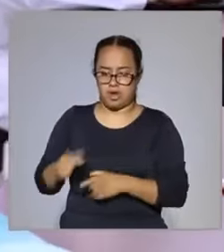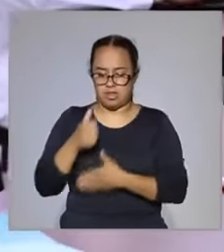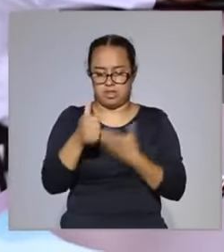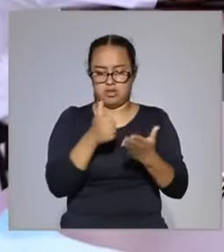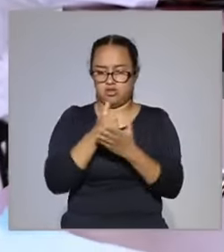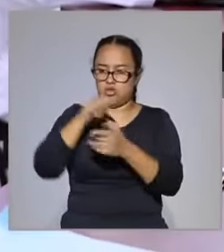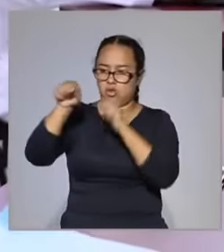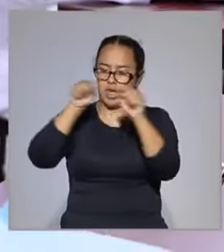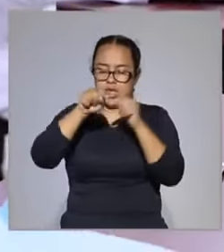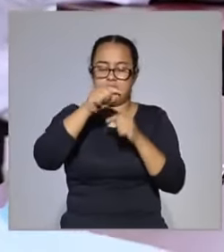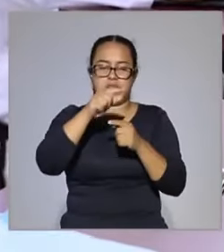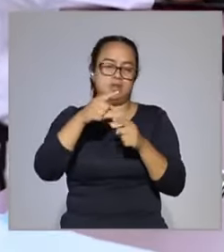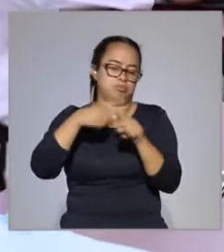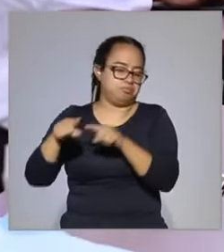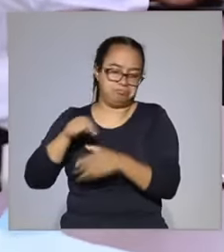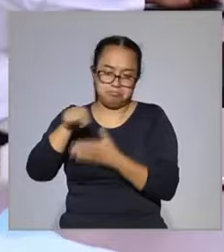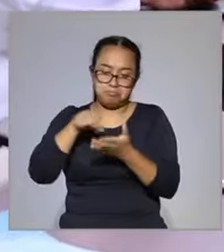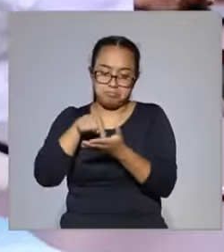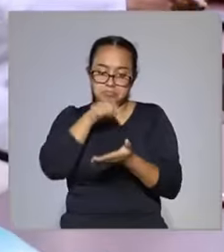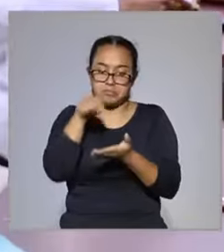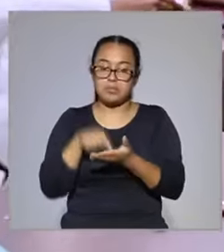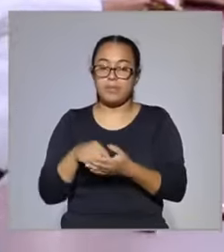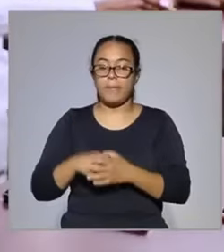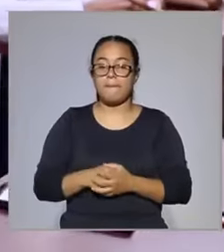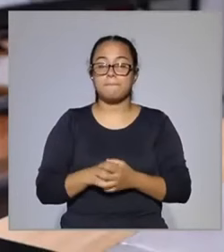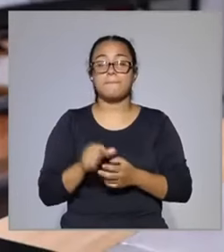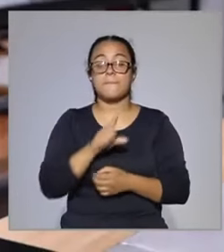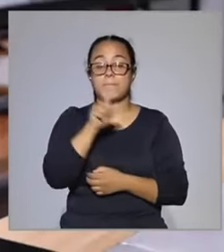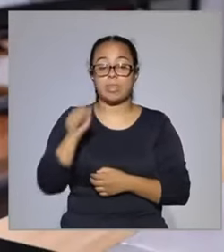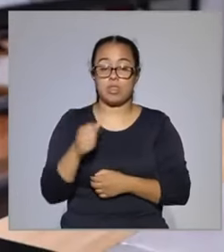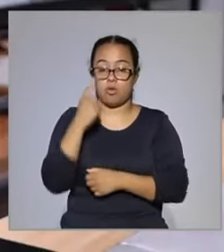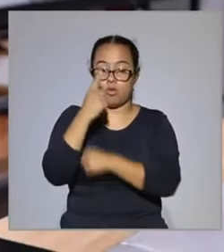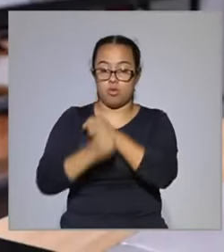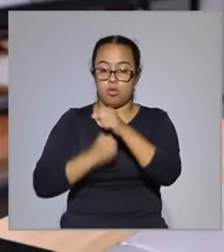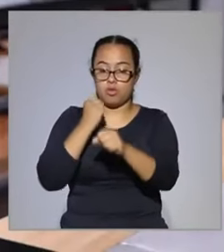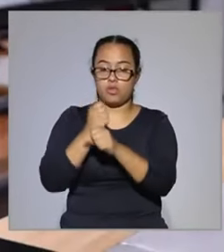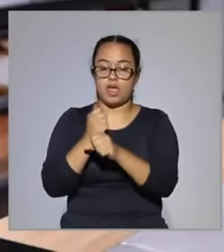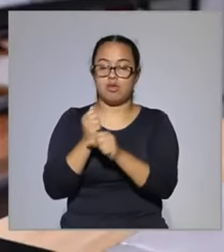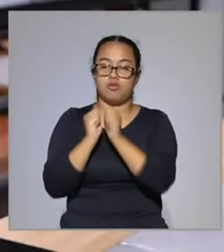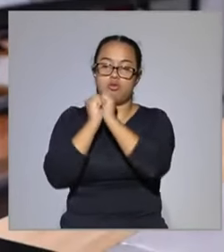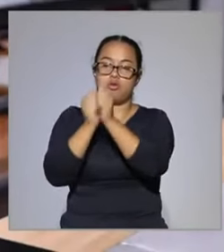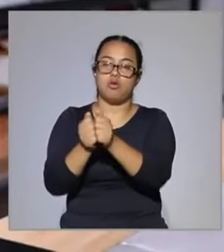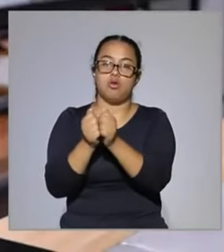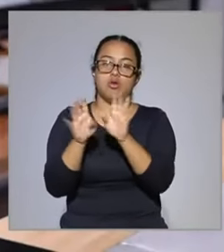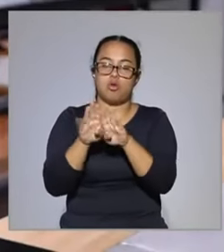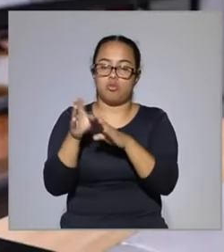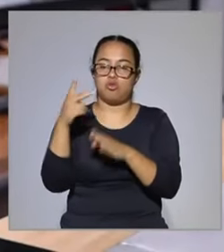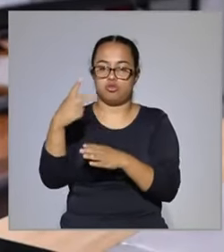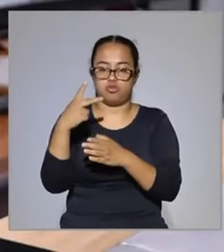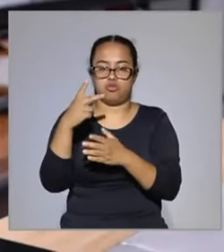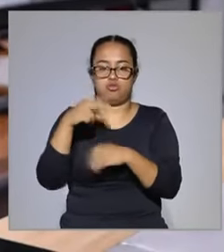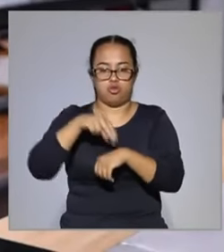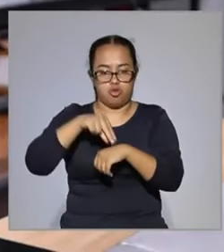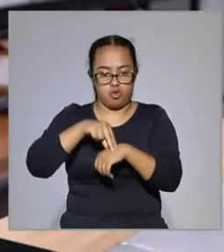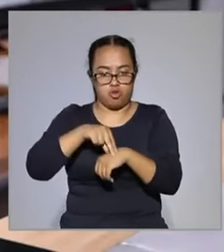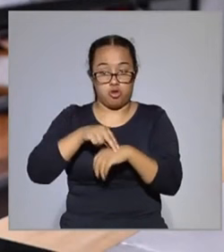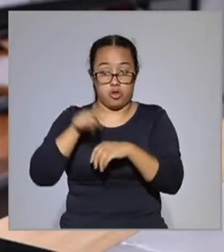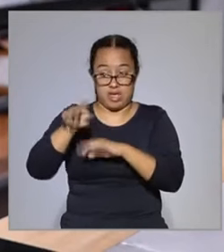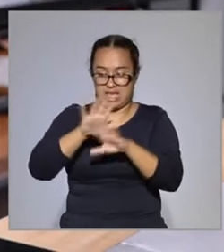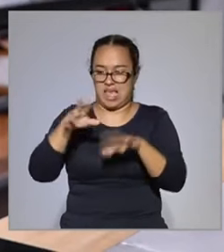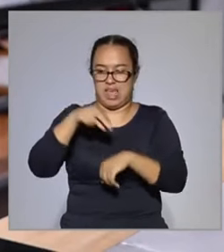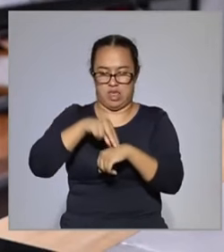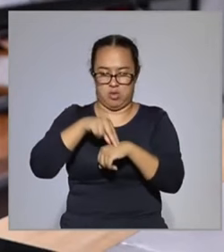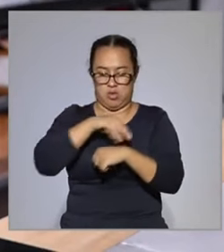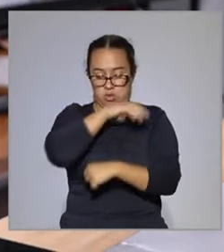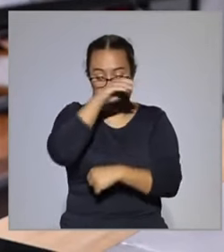ciudad. Después pasamos al año de internado, que es aquí donde ya los médicos que